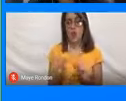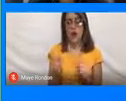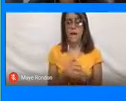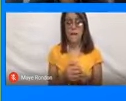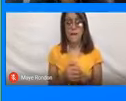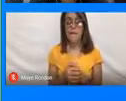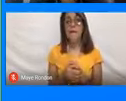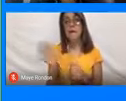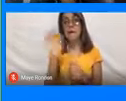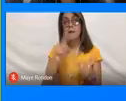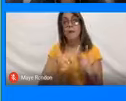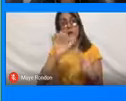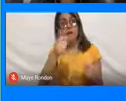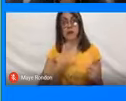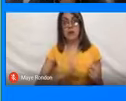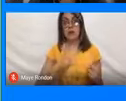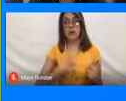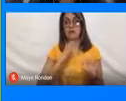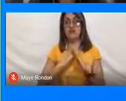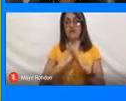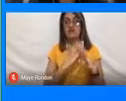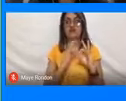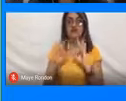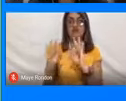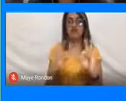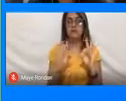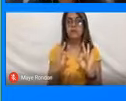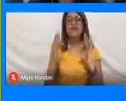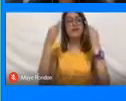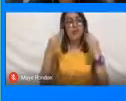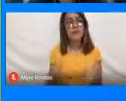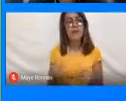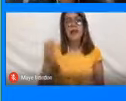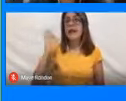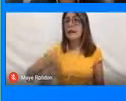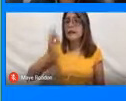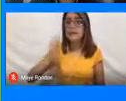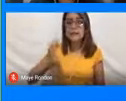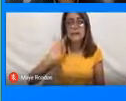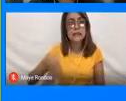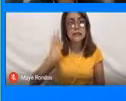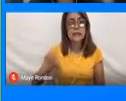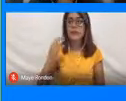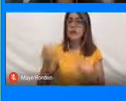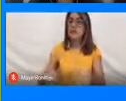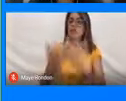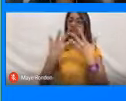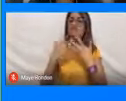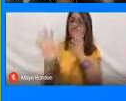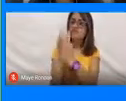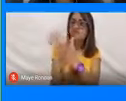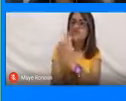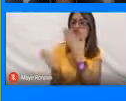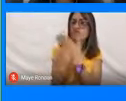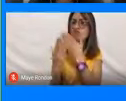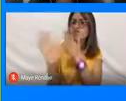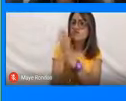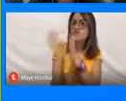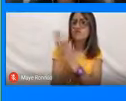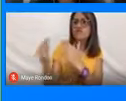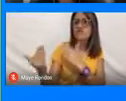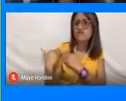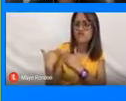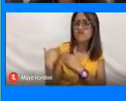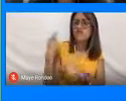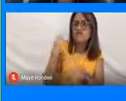Otra característica de la seguridad integral es que siempre se debe brindar información responsable